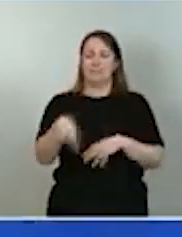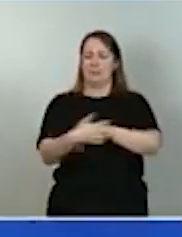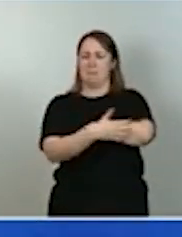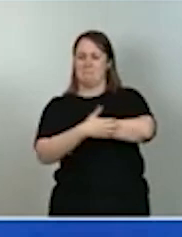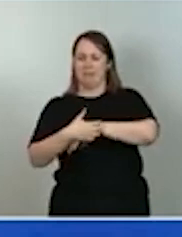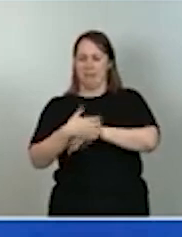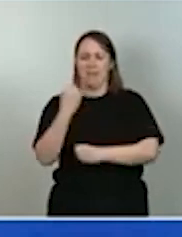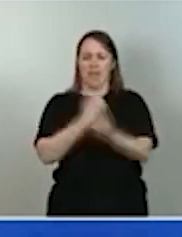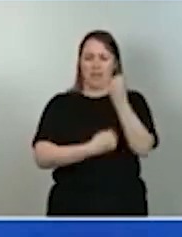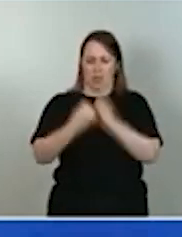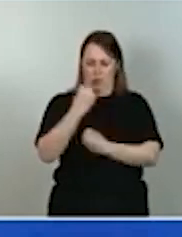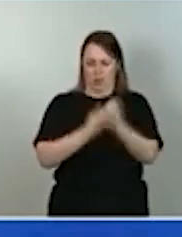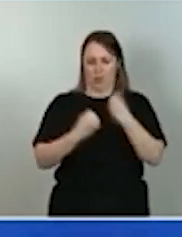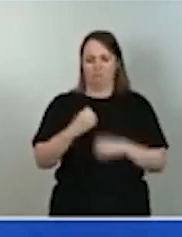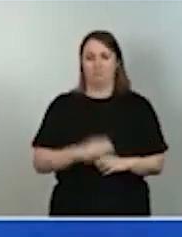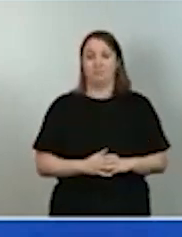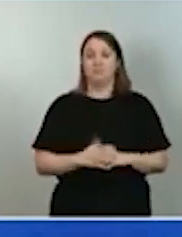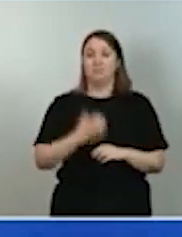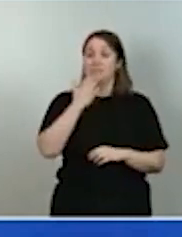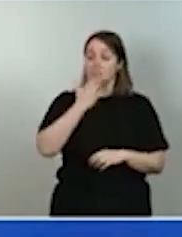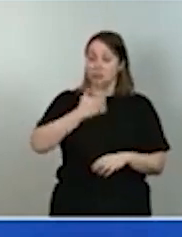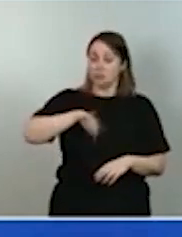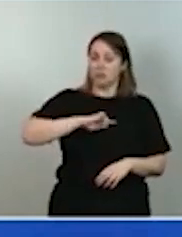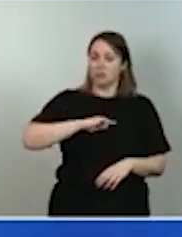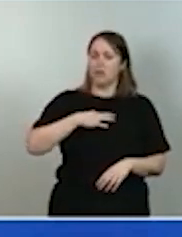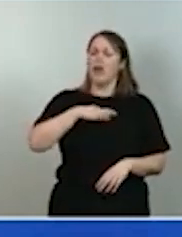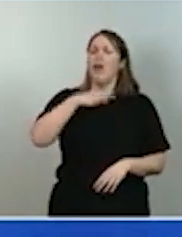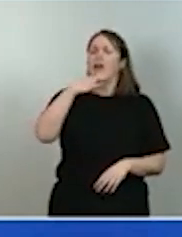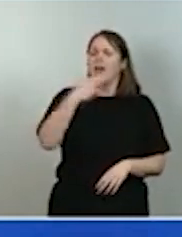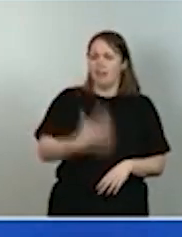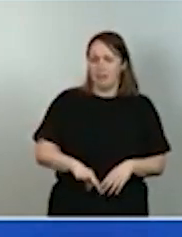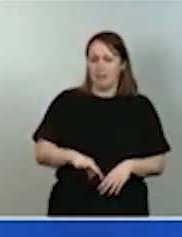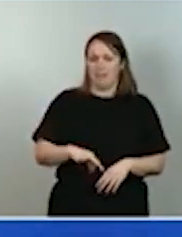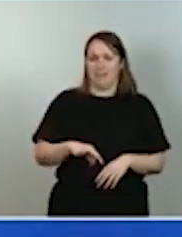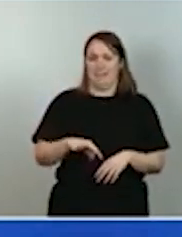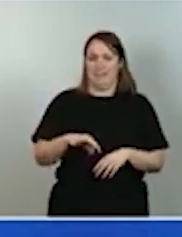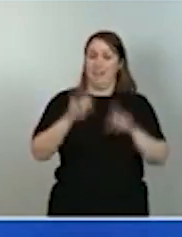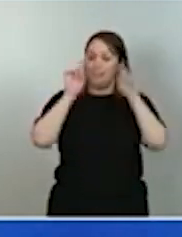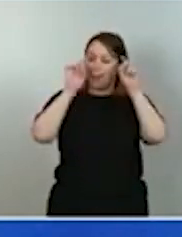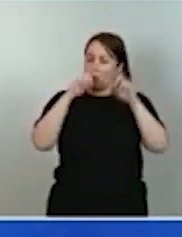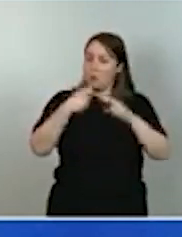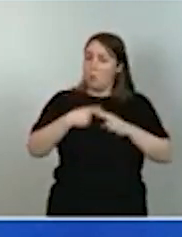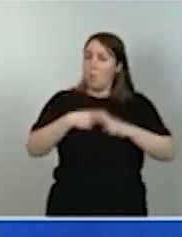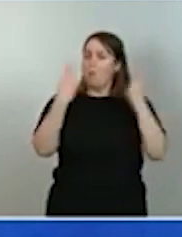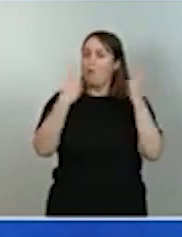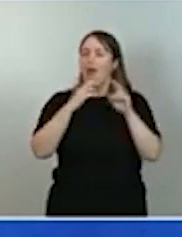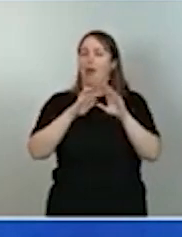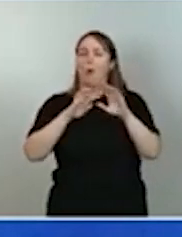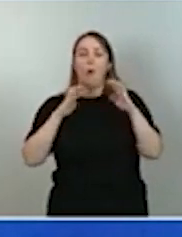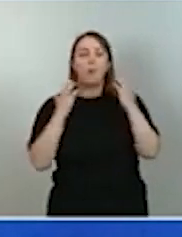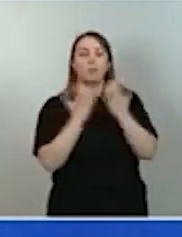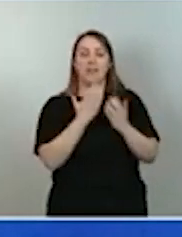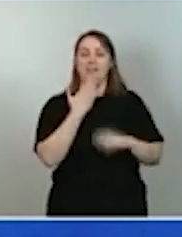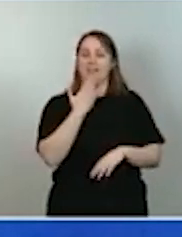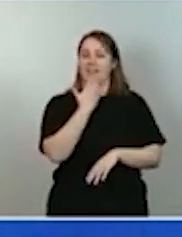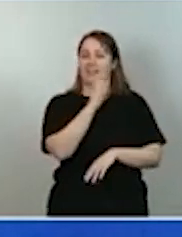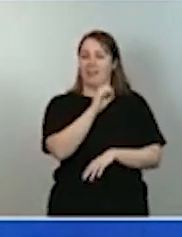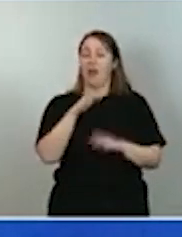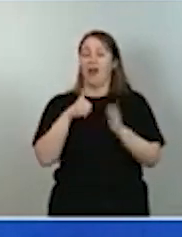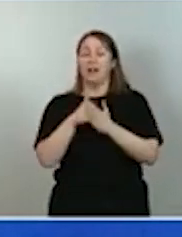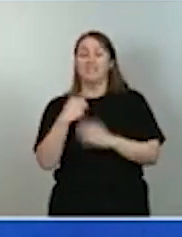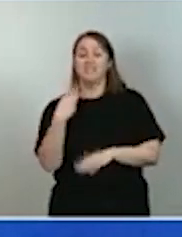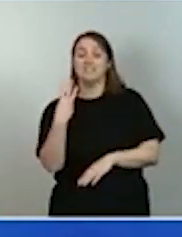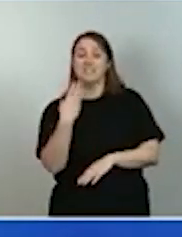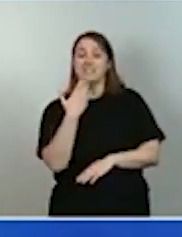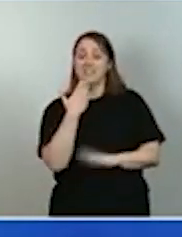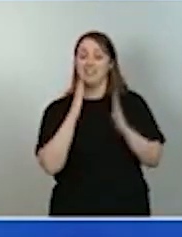Si somos capaces de establecer la educación pública universal de cero a tres años, no solamente estaremos